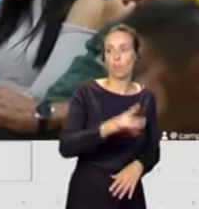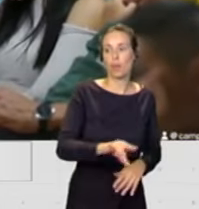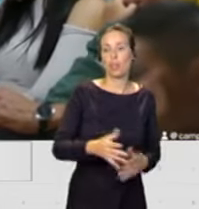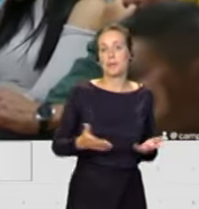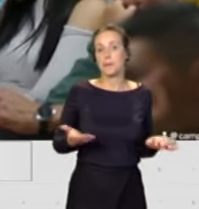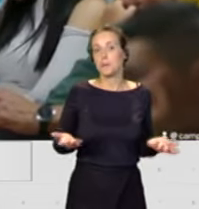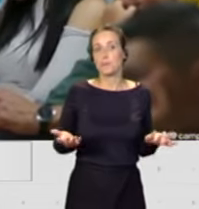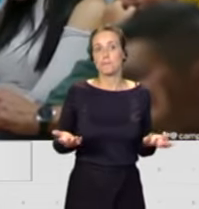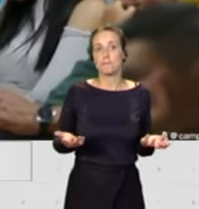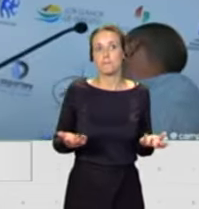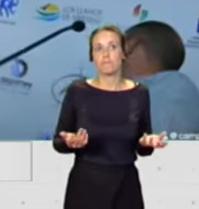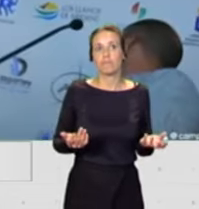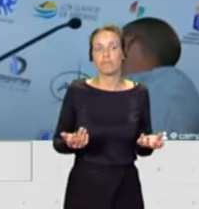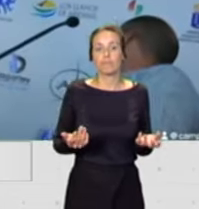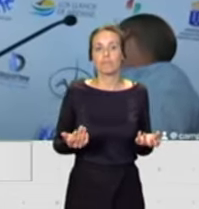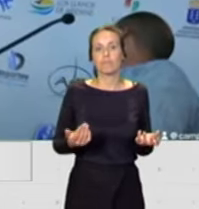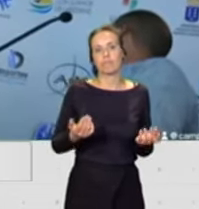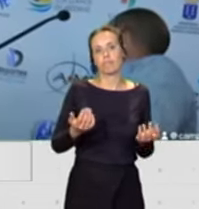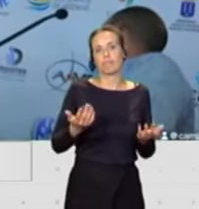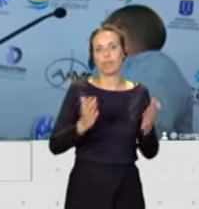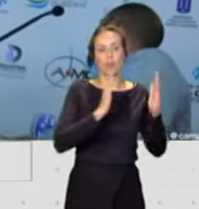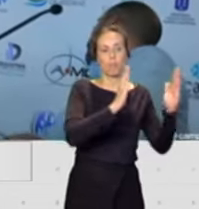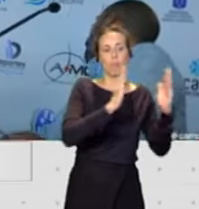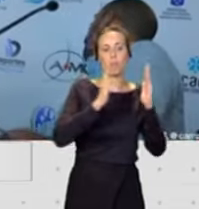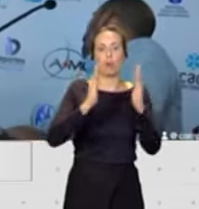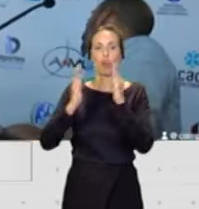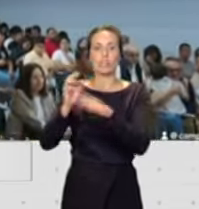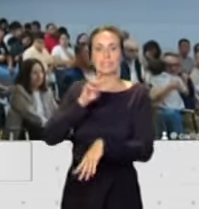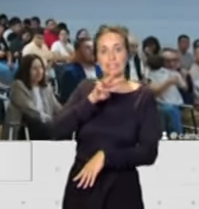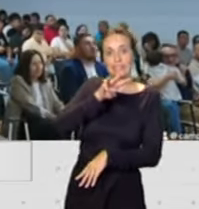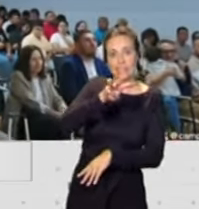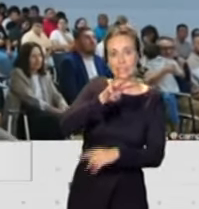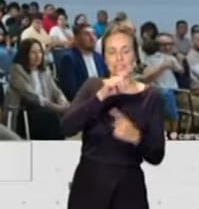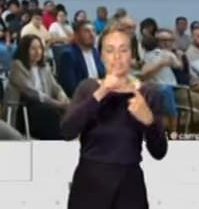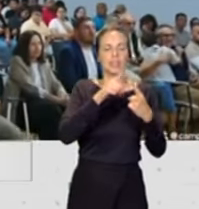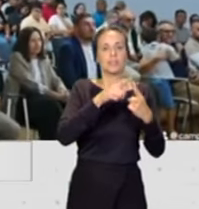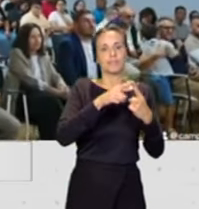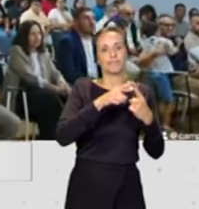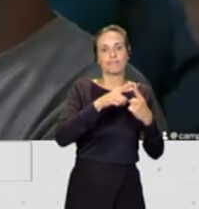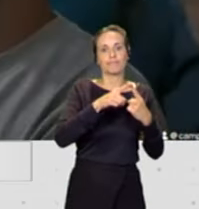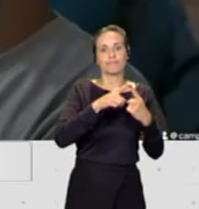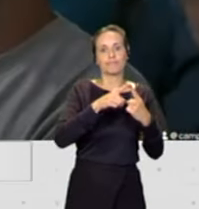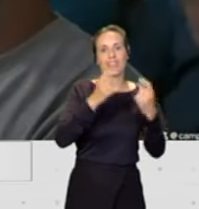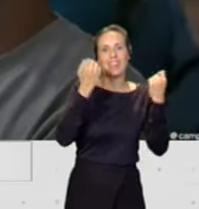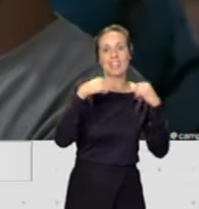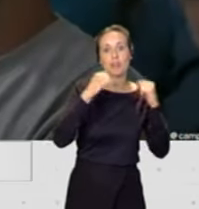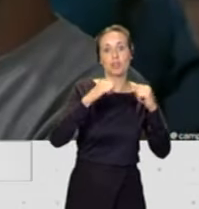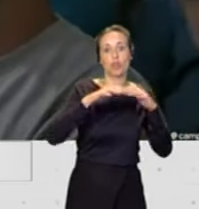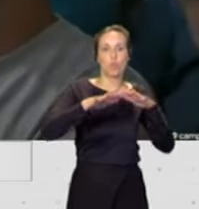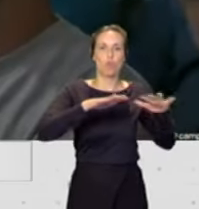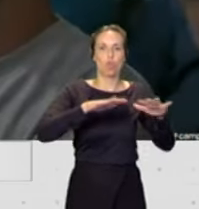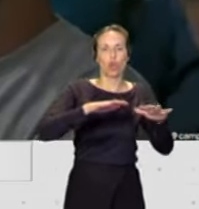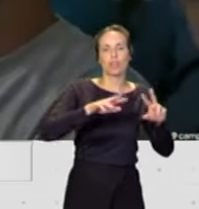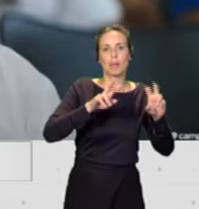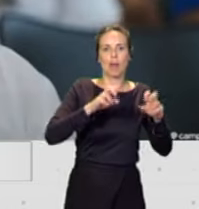estar en tres bloques, el primero pues entrenamiento de motor, que es donde vamos a hacer entrenamientos de fuerza,